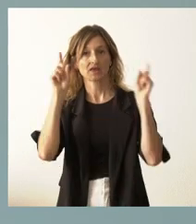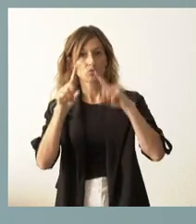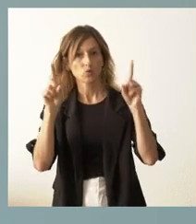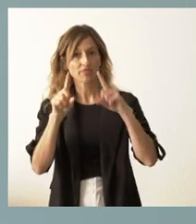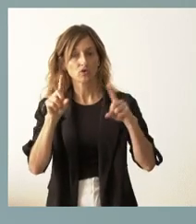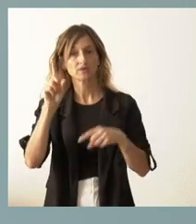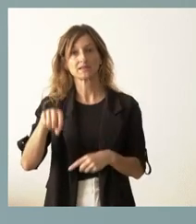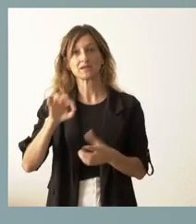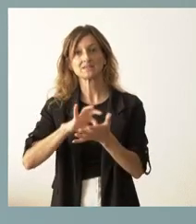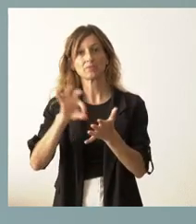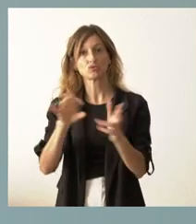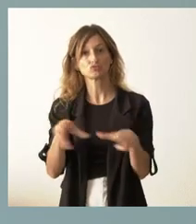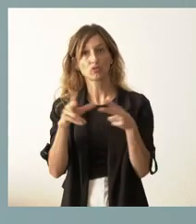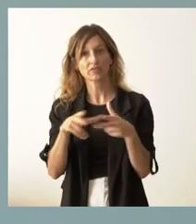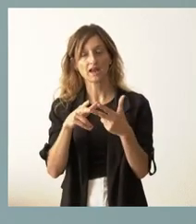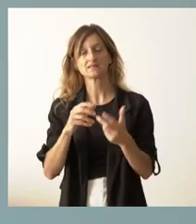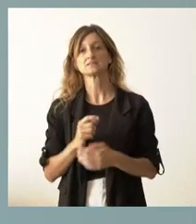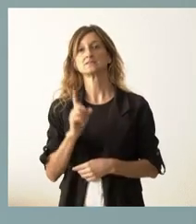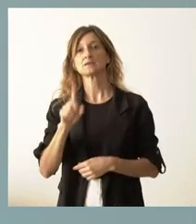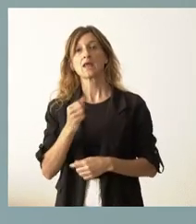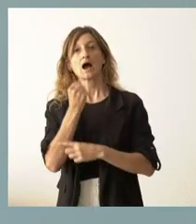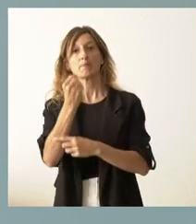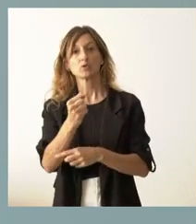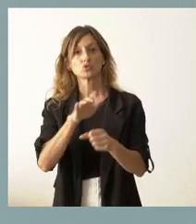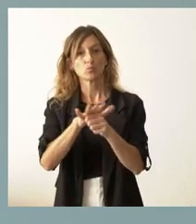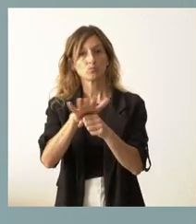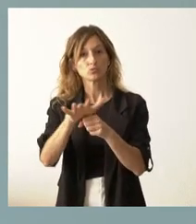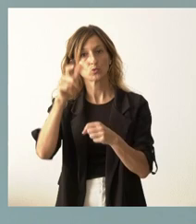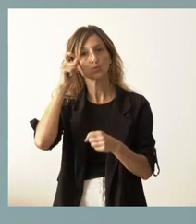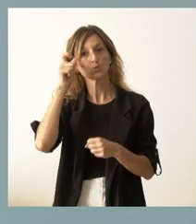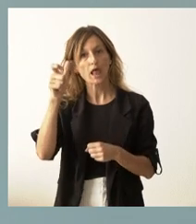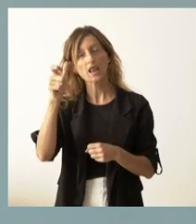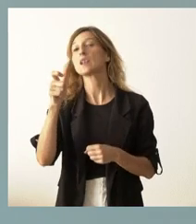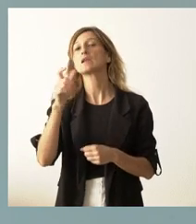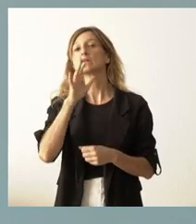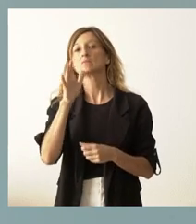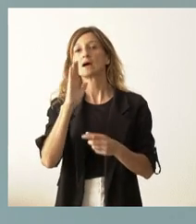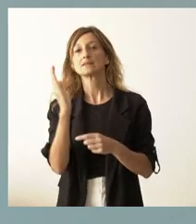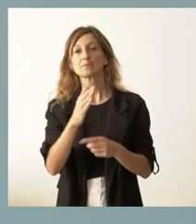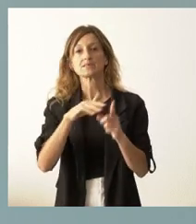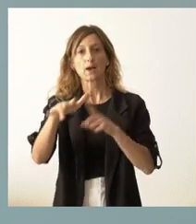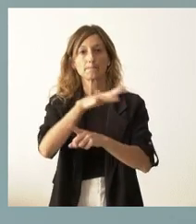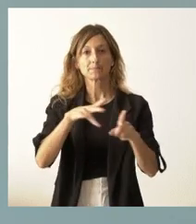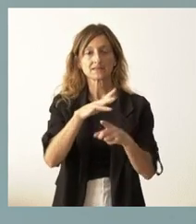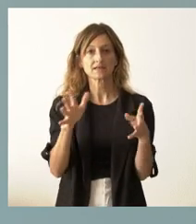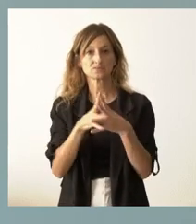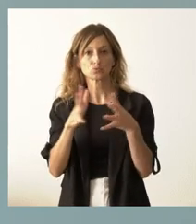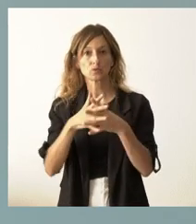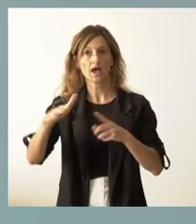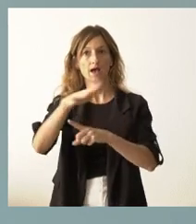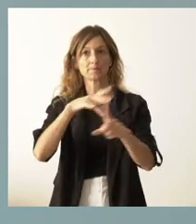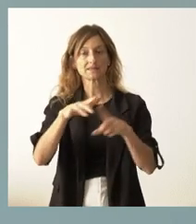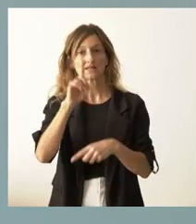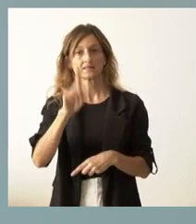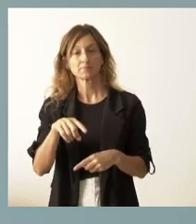y en servicios sociales. El apoyo al mundo rural, tanto a través del medio ambiente y las infraestructuras ambientales, como a